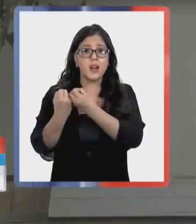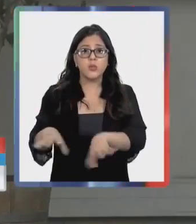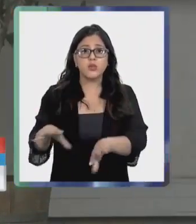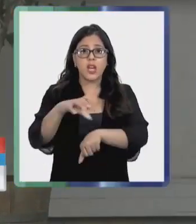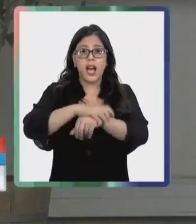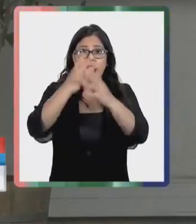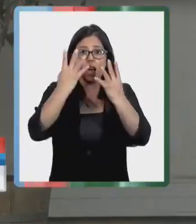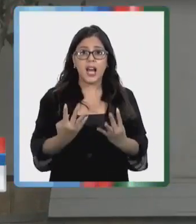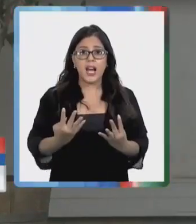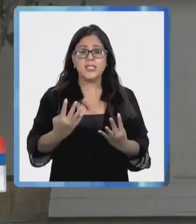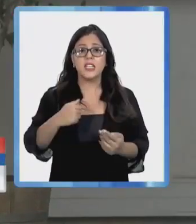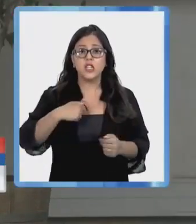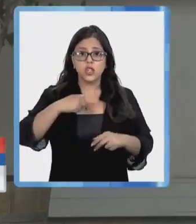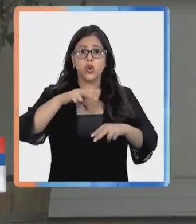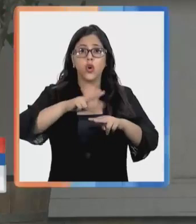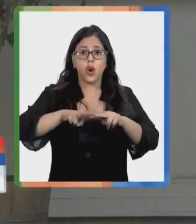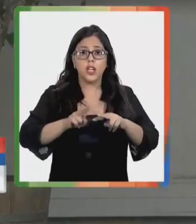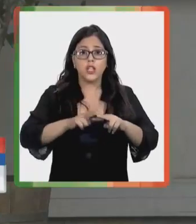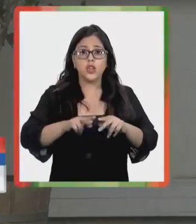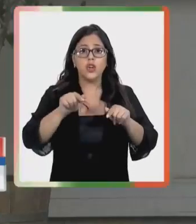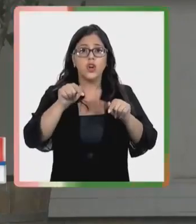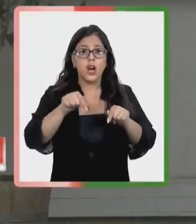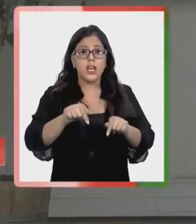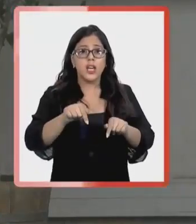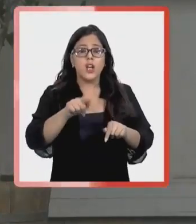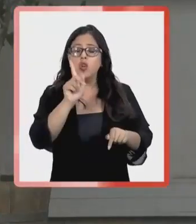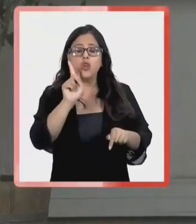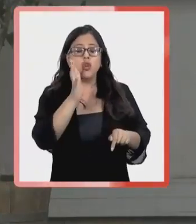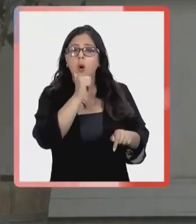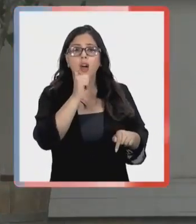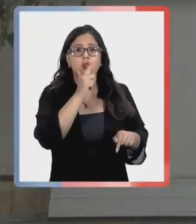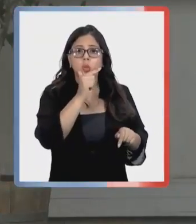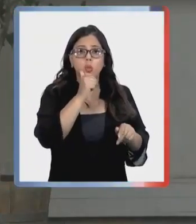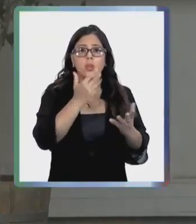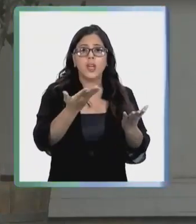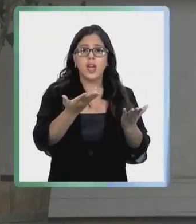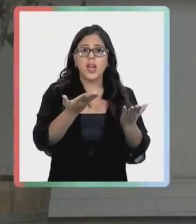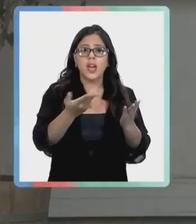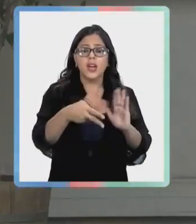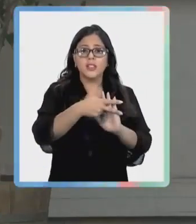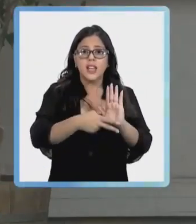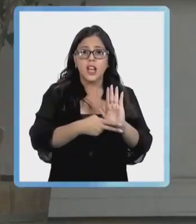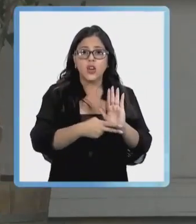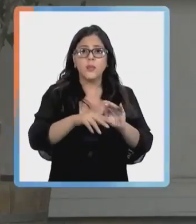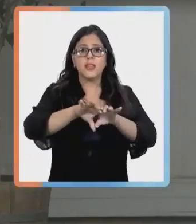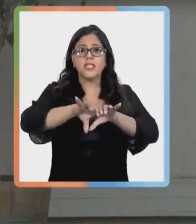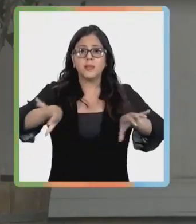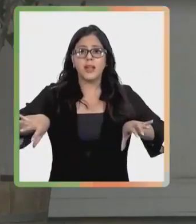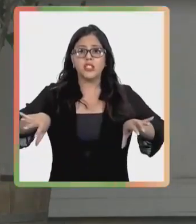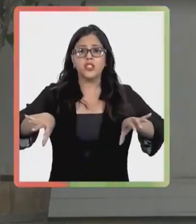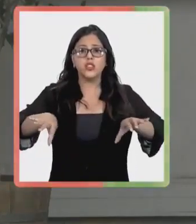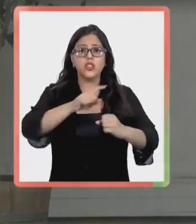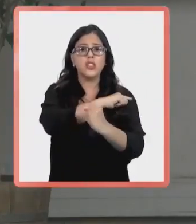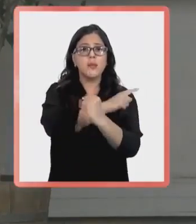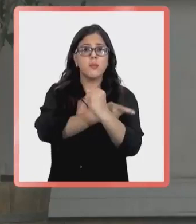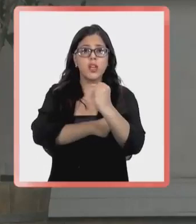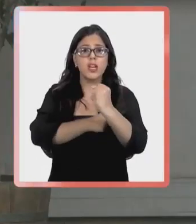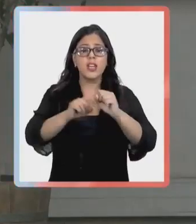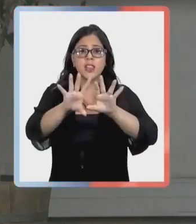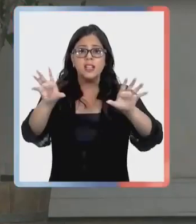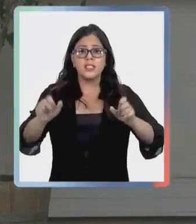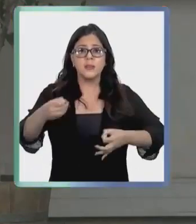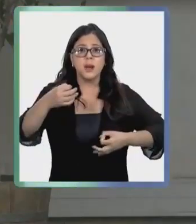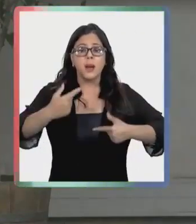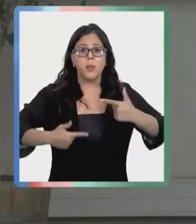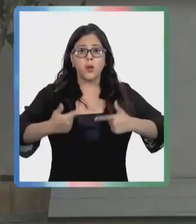pone en cuestión esta norma esencial de la separación de poderes de nuestro sistema político que